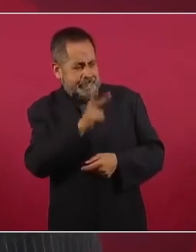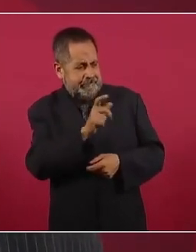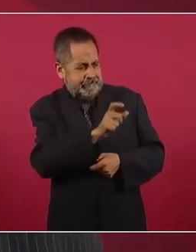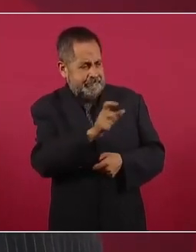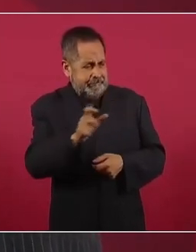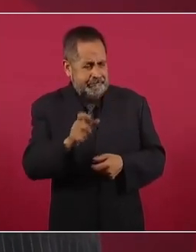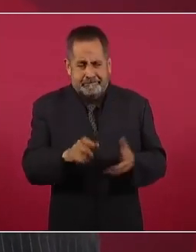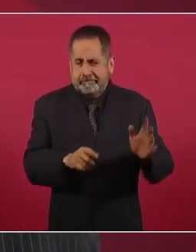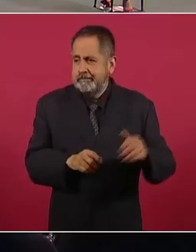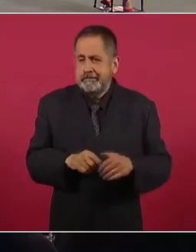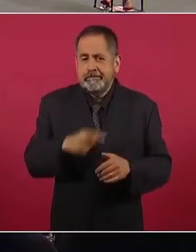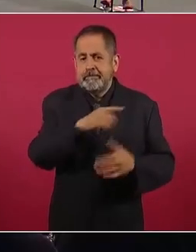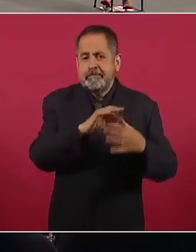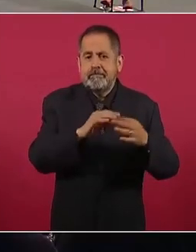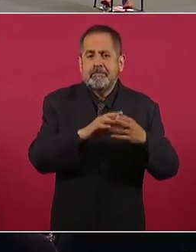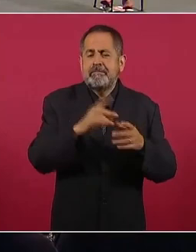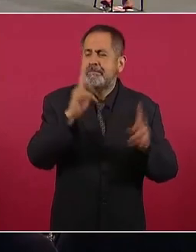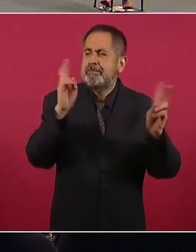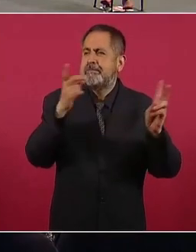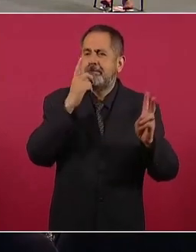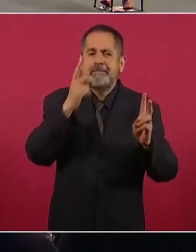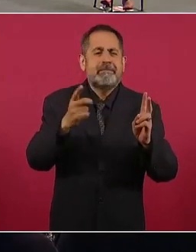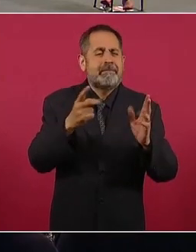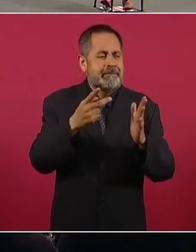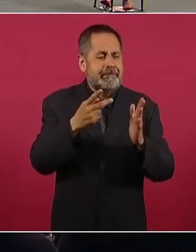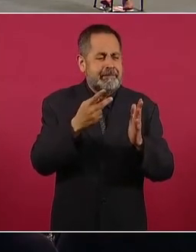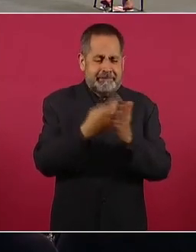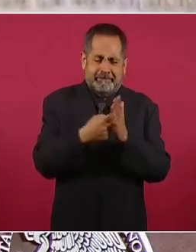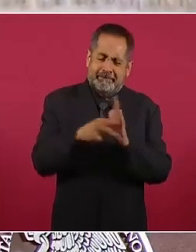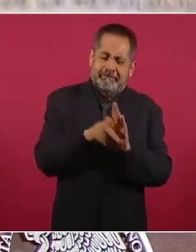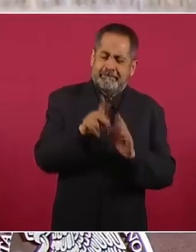es uno donde habla de la plaza. Es otro,